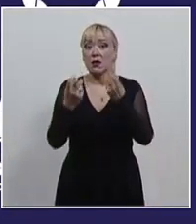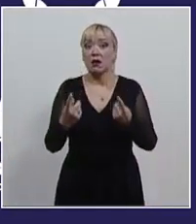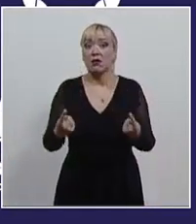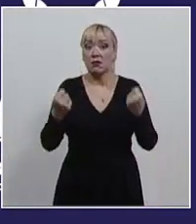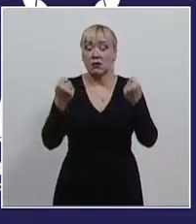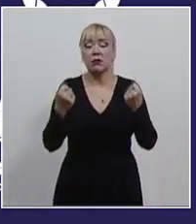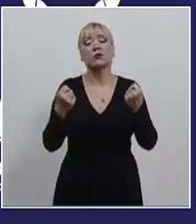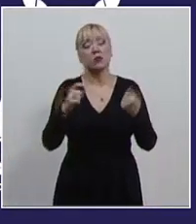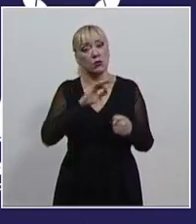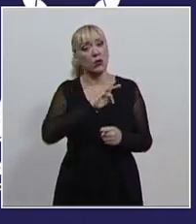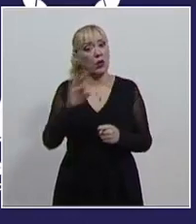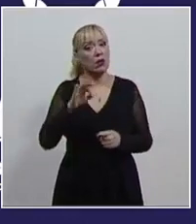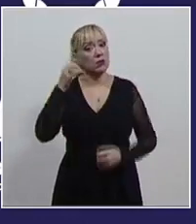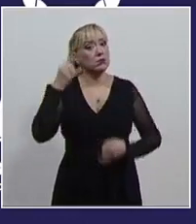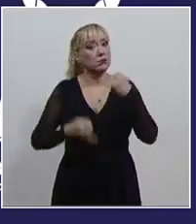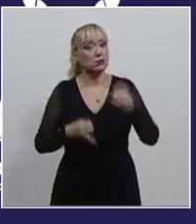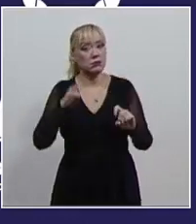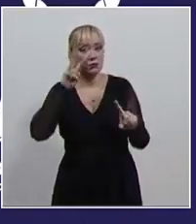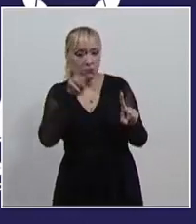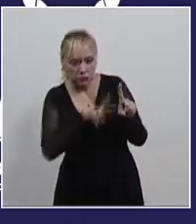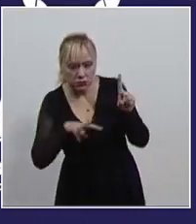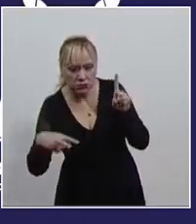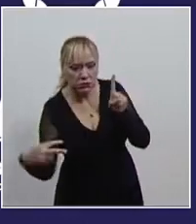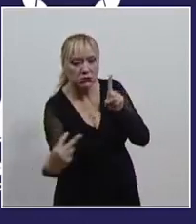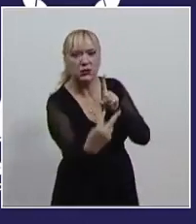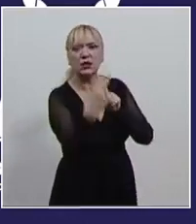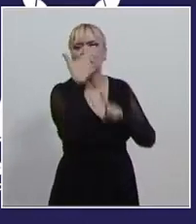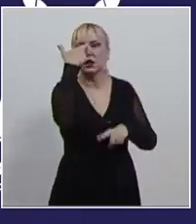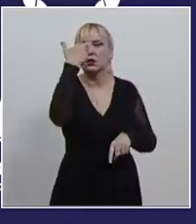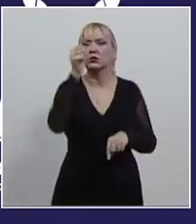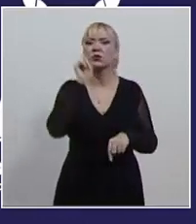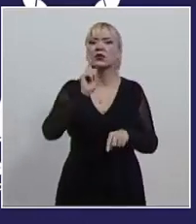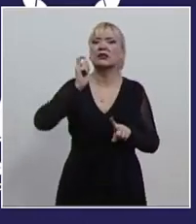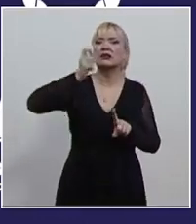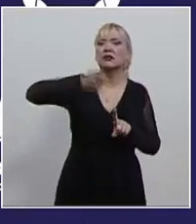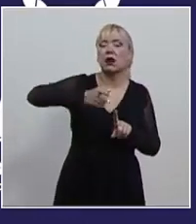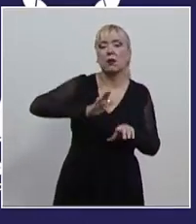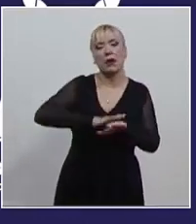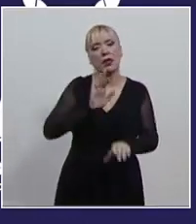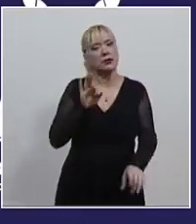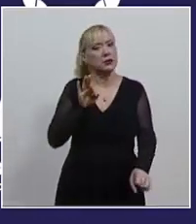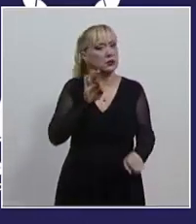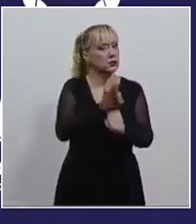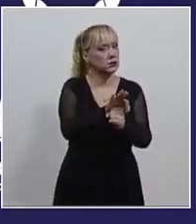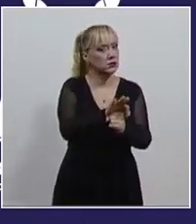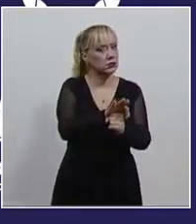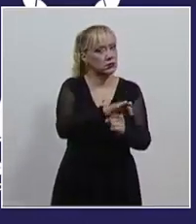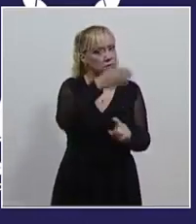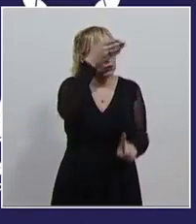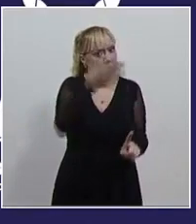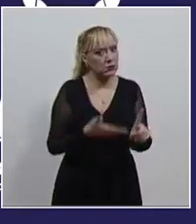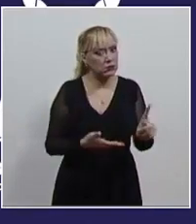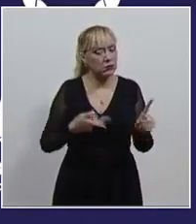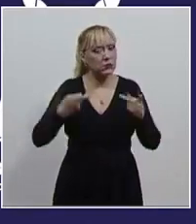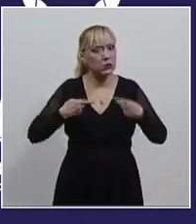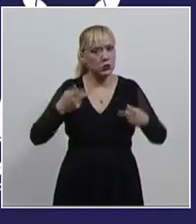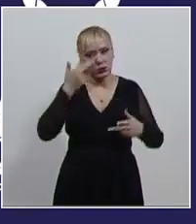se impone juzgar con perspectiva de género para garantizar la protección más amplia a las víctimas.